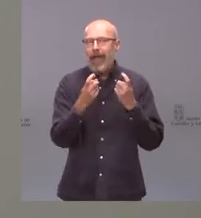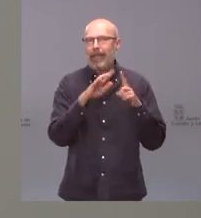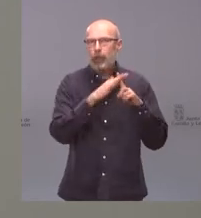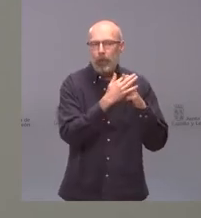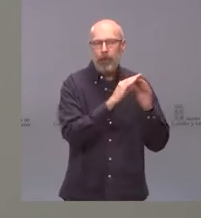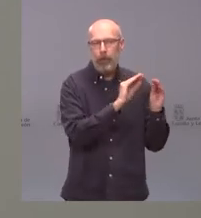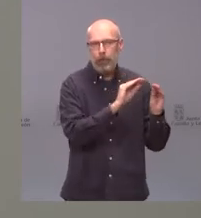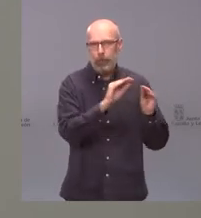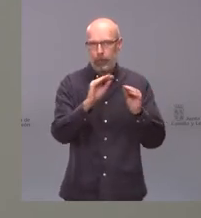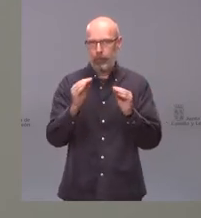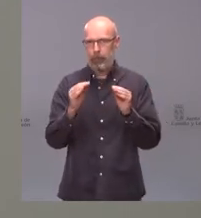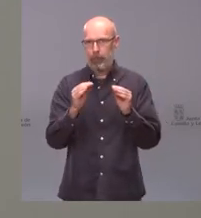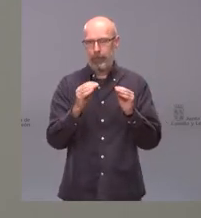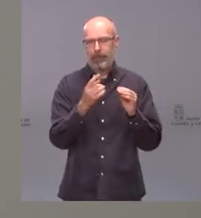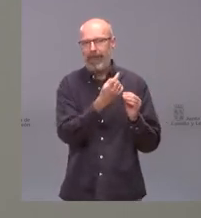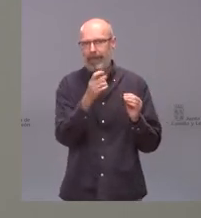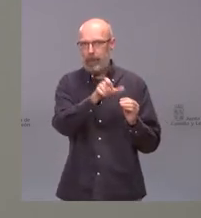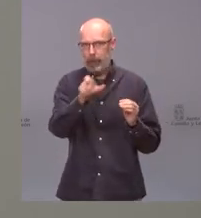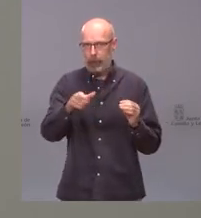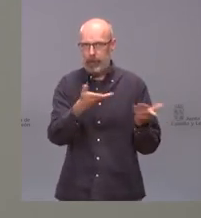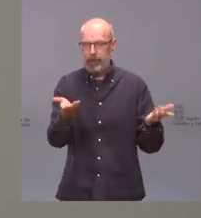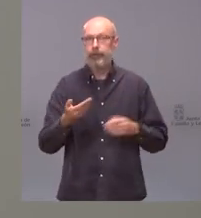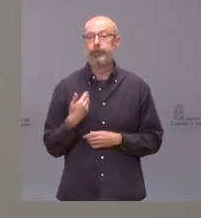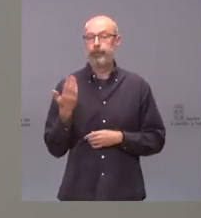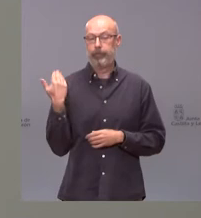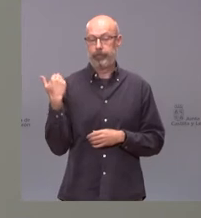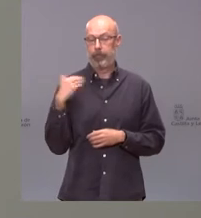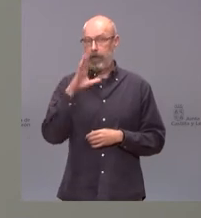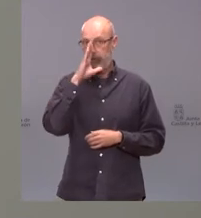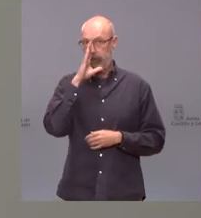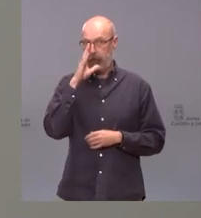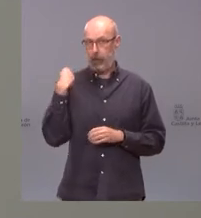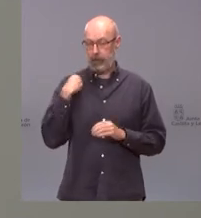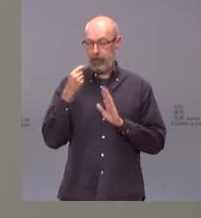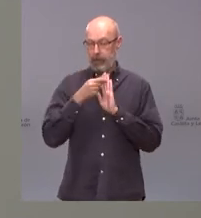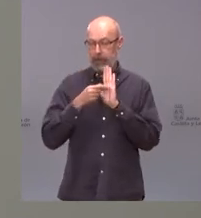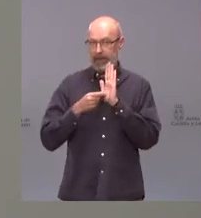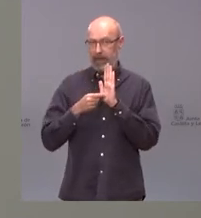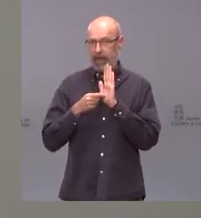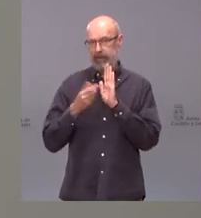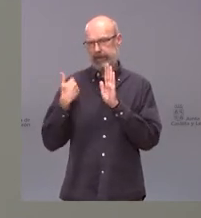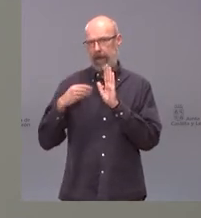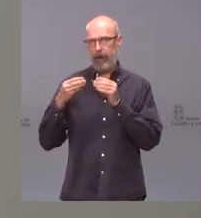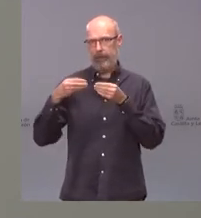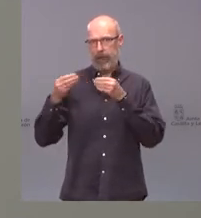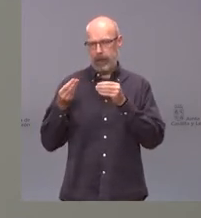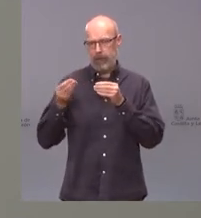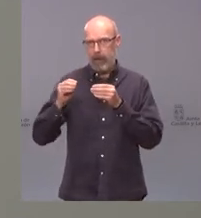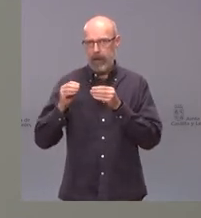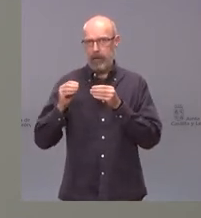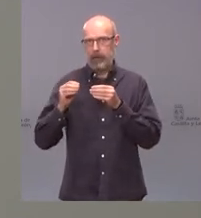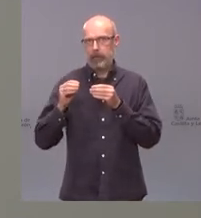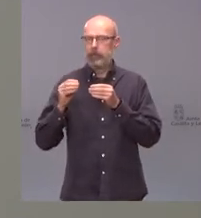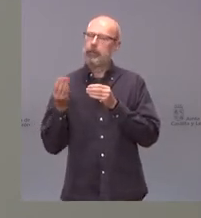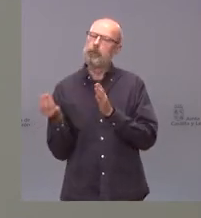estas personas. En febrero, con las medidas que habíamos flexibilizado, se incorporaron